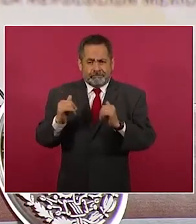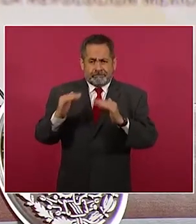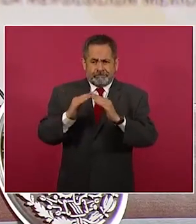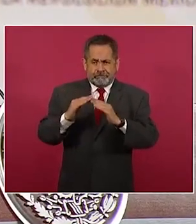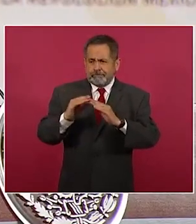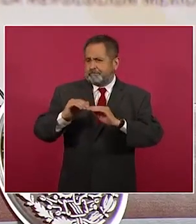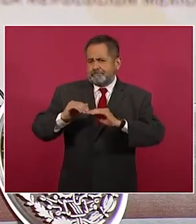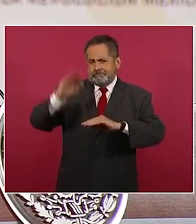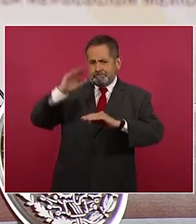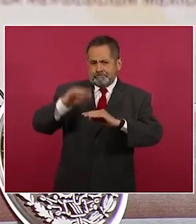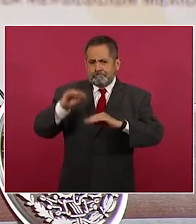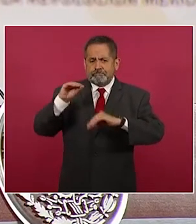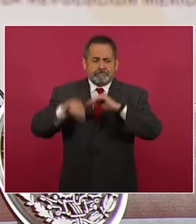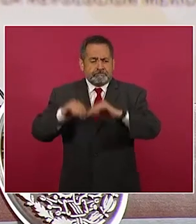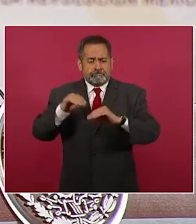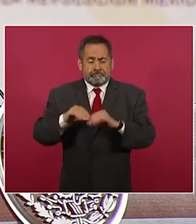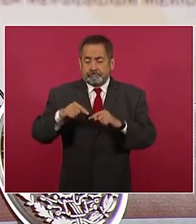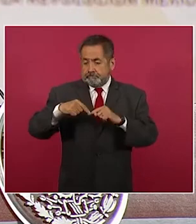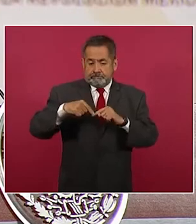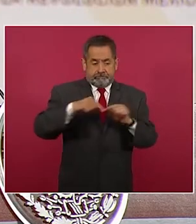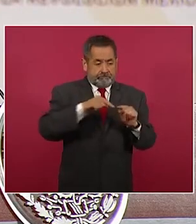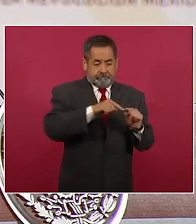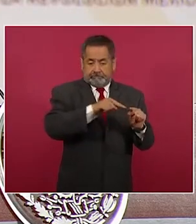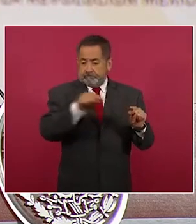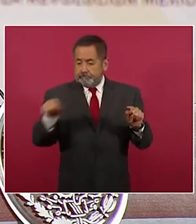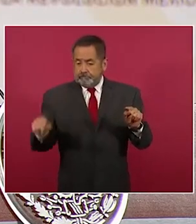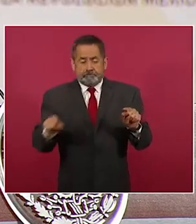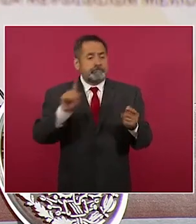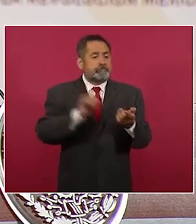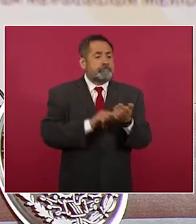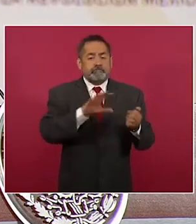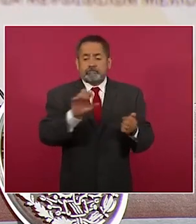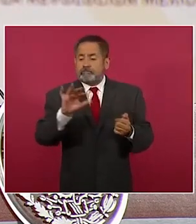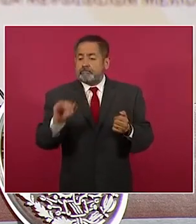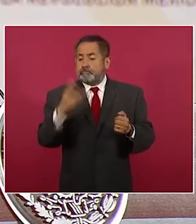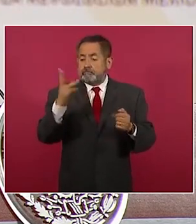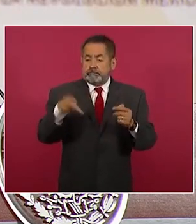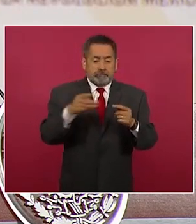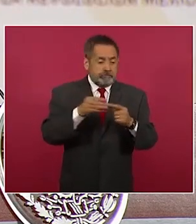en lo largo de los mil 554 kilómetros.